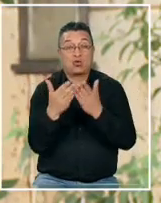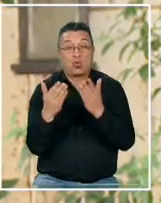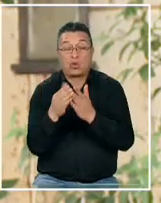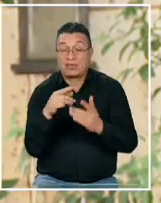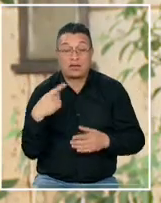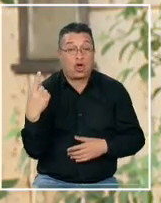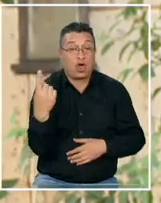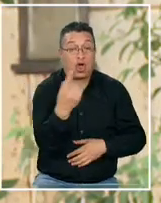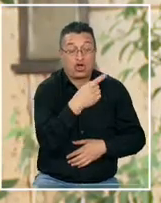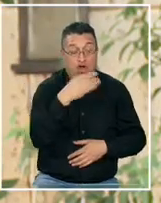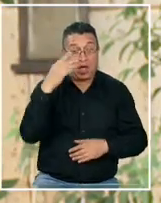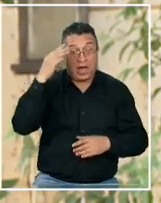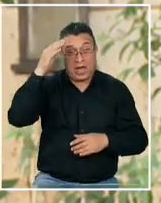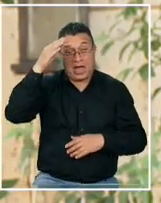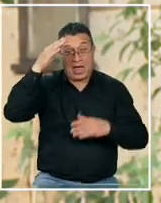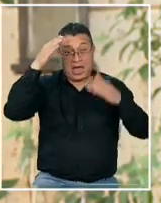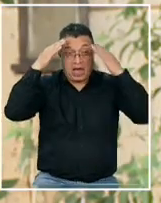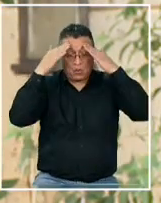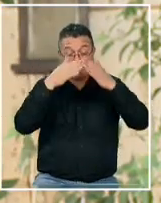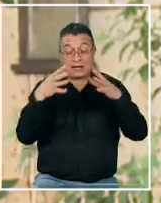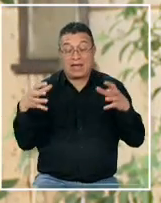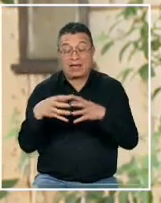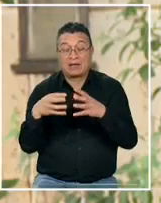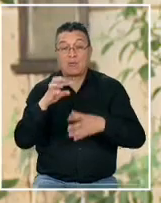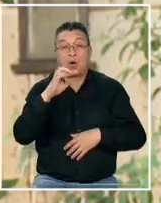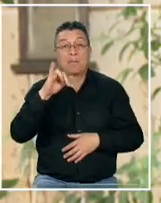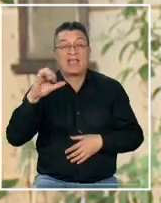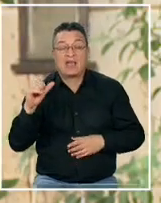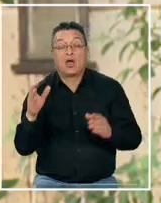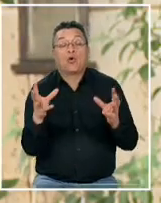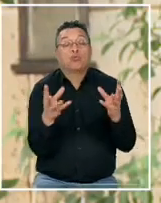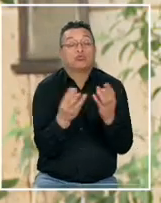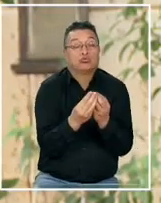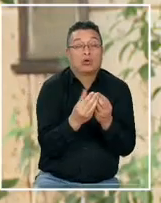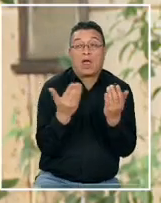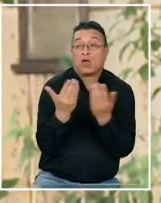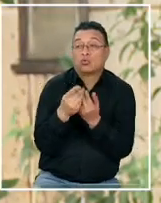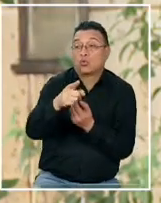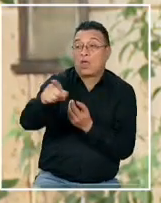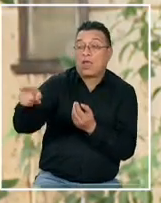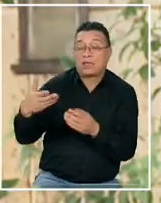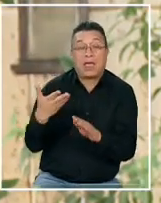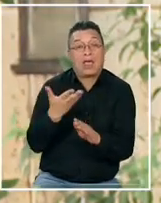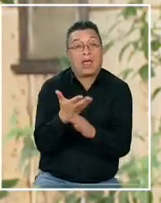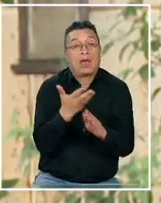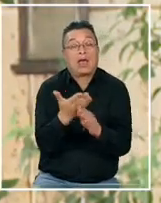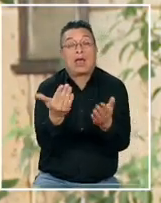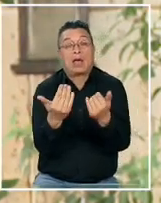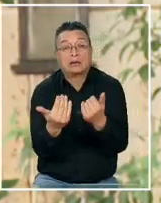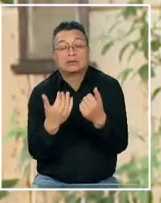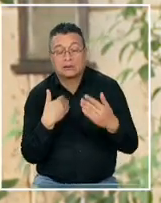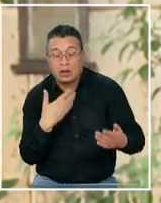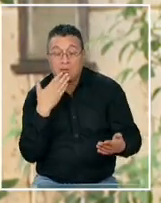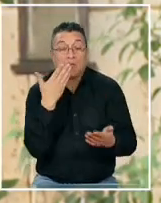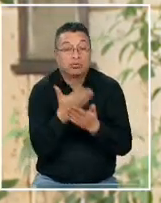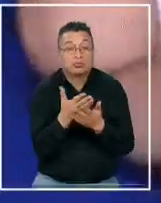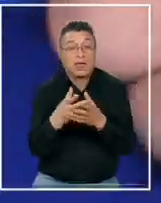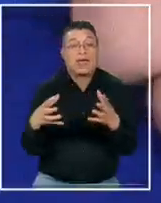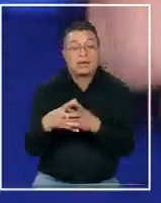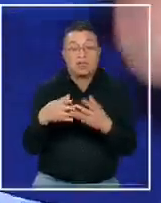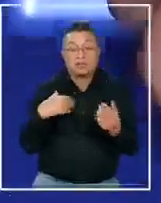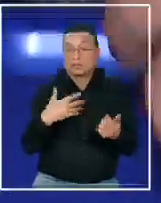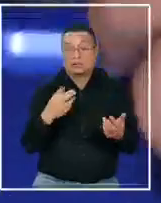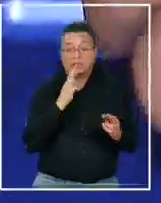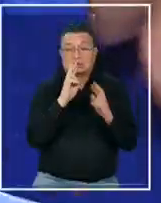espectro autista y es un equipo PIE pequeño para la cantidad de niños de estudiantes que demandan la atención y las necesidades que puedan entregar ellos como equipo